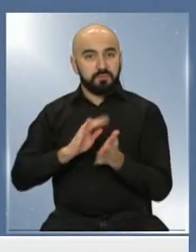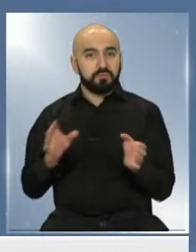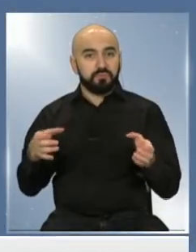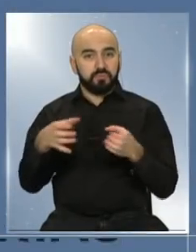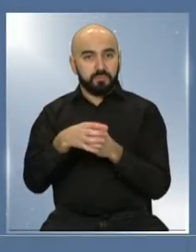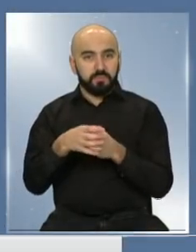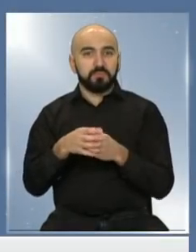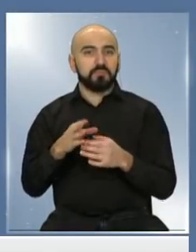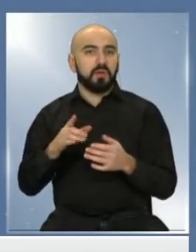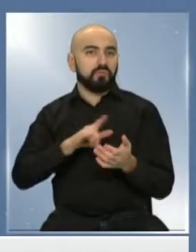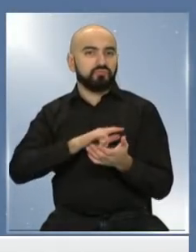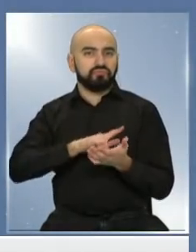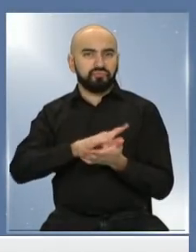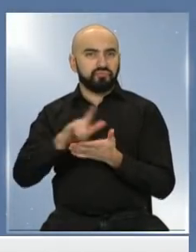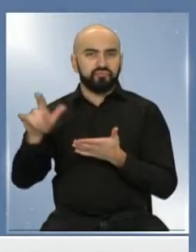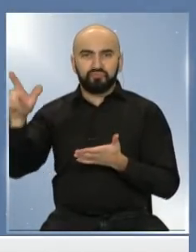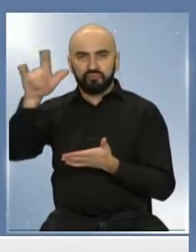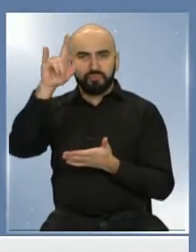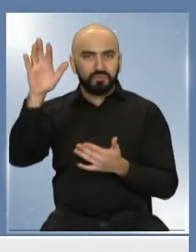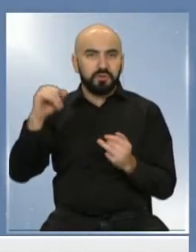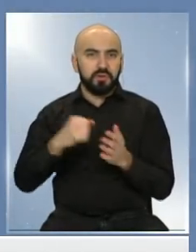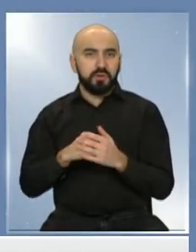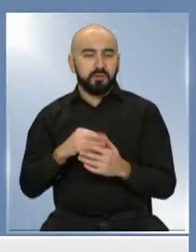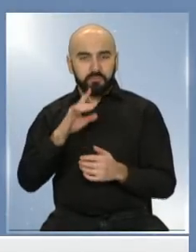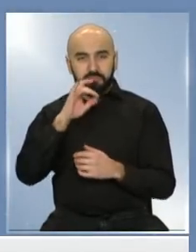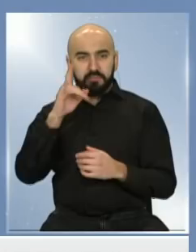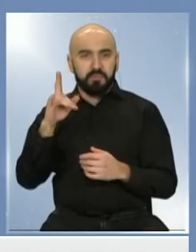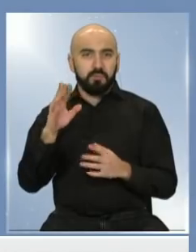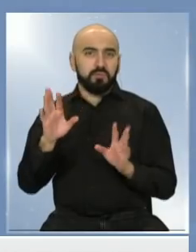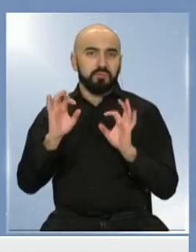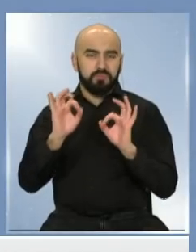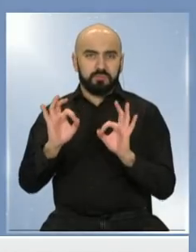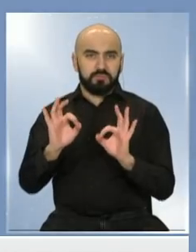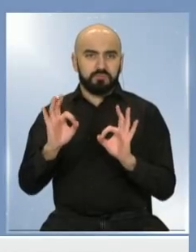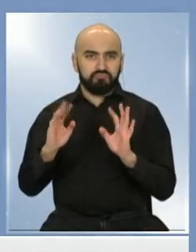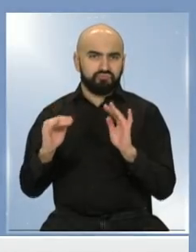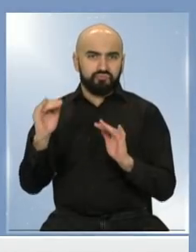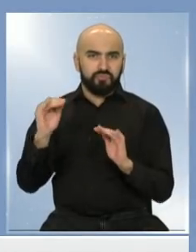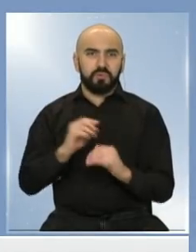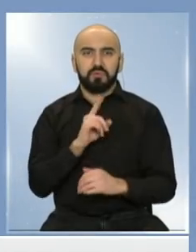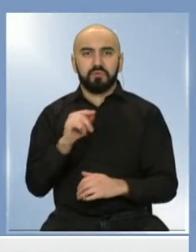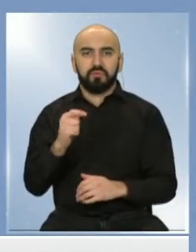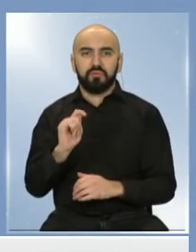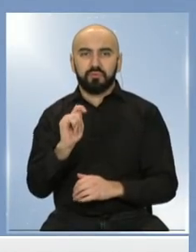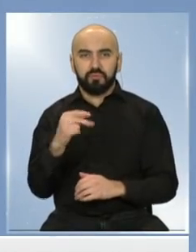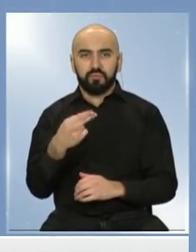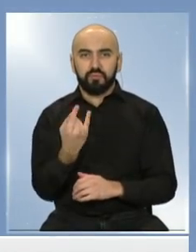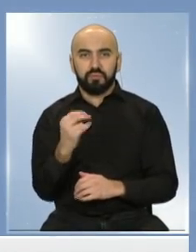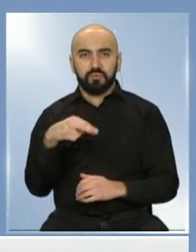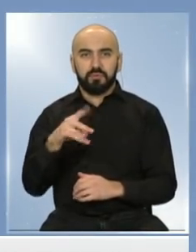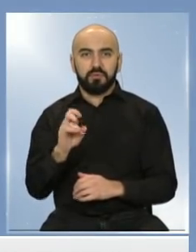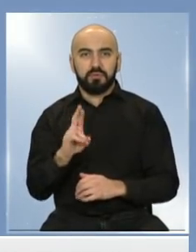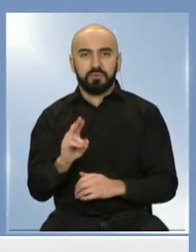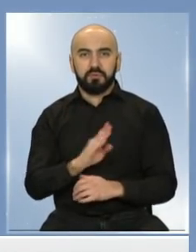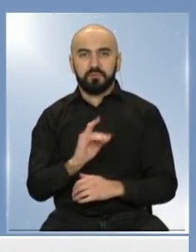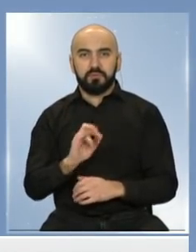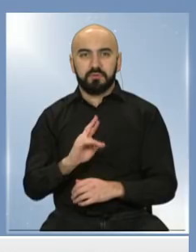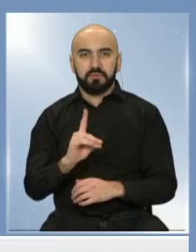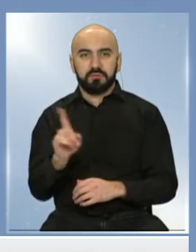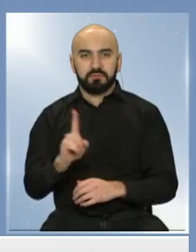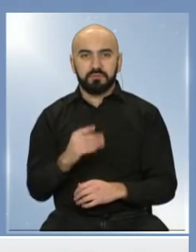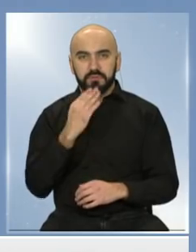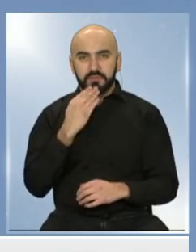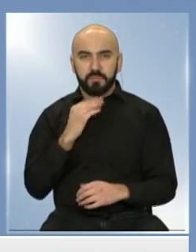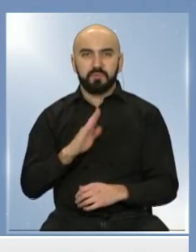de elite de la Fuerza Aérea de los Estados Unidos, así, ahí vemos a los Thunderbirds y los Blue Angels de la Marina, ellos